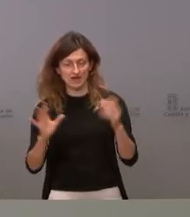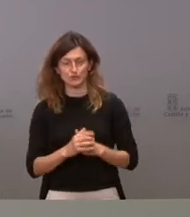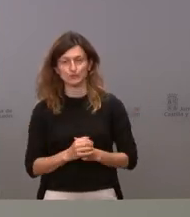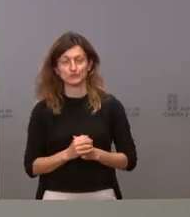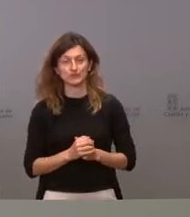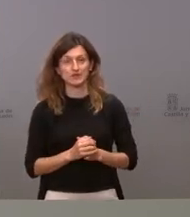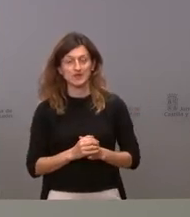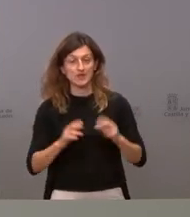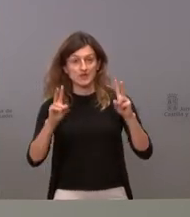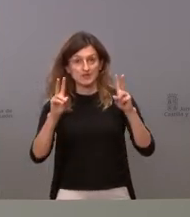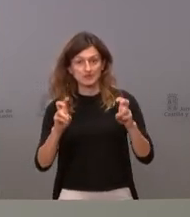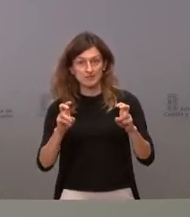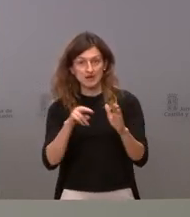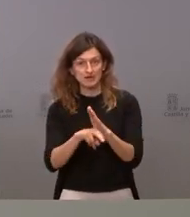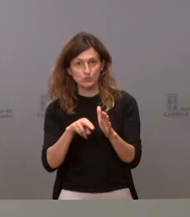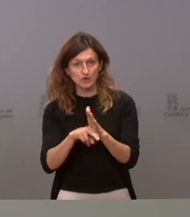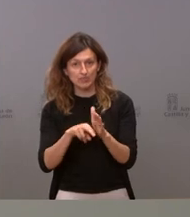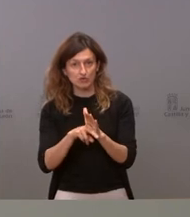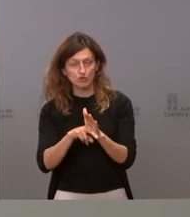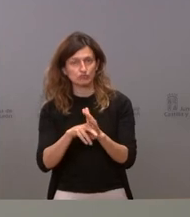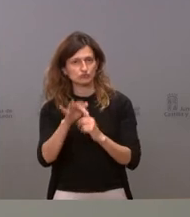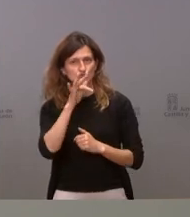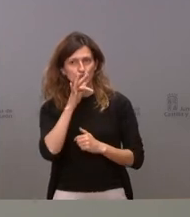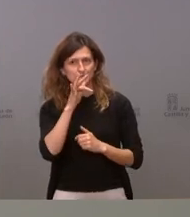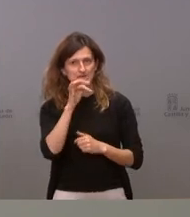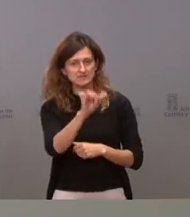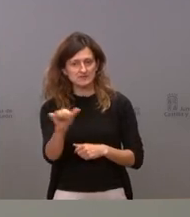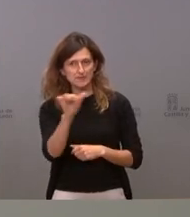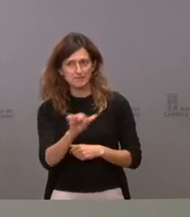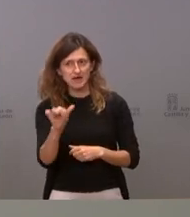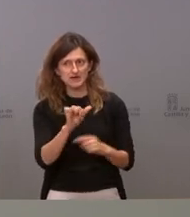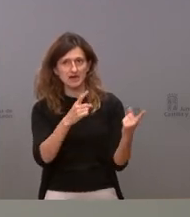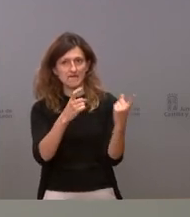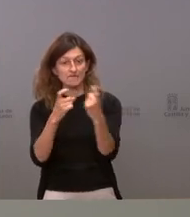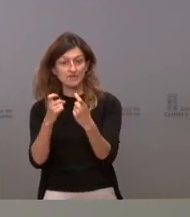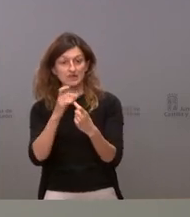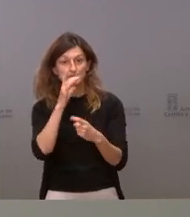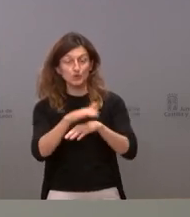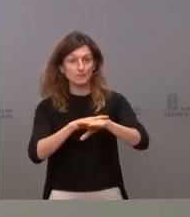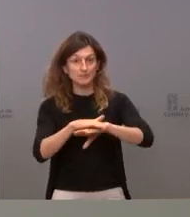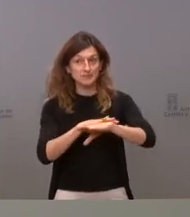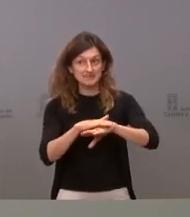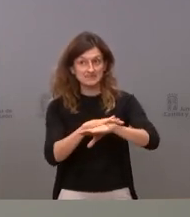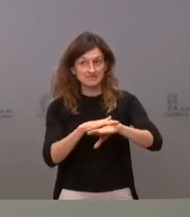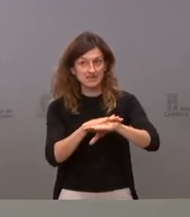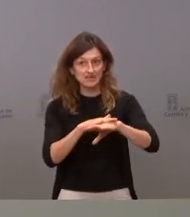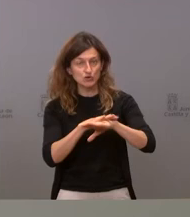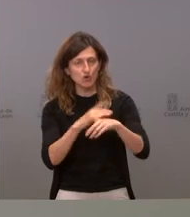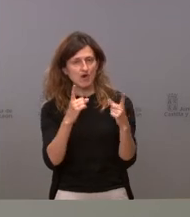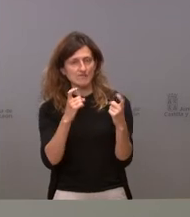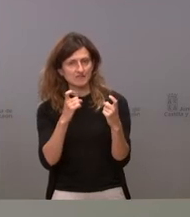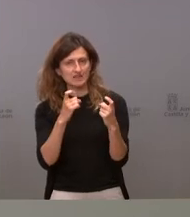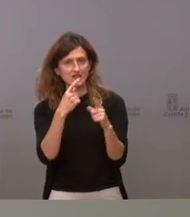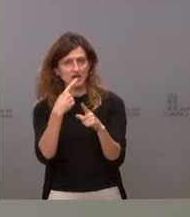relación a la regulación pues todavía quedan varias semanas porque todavía en el ministerio quedan bastantes